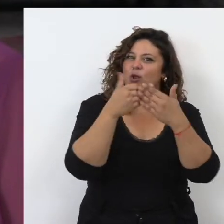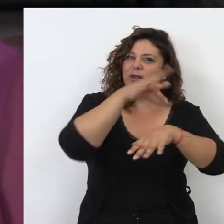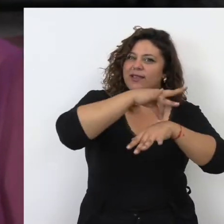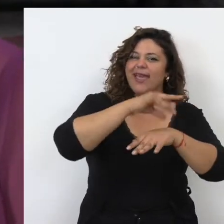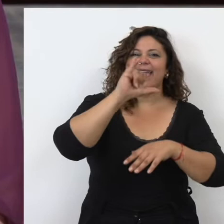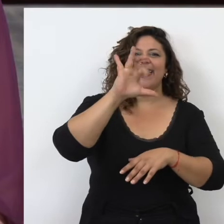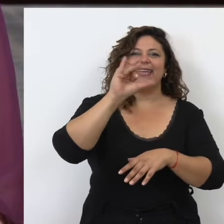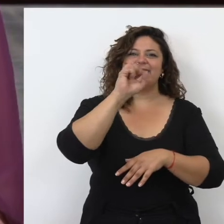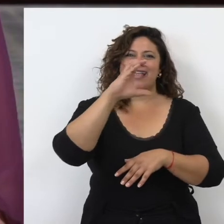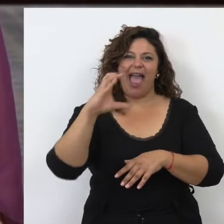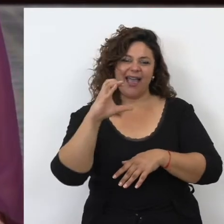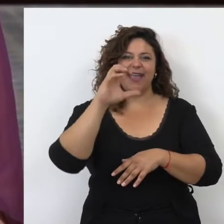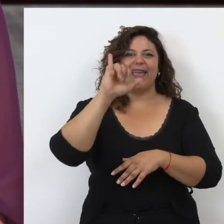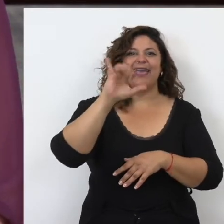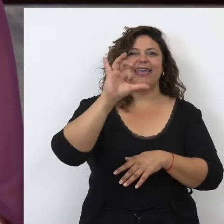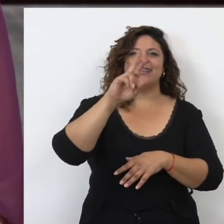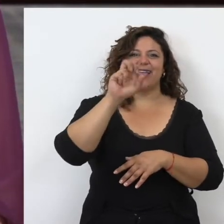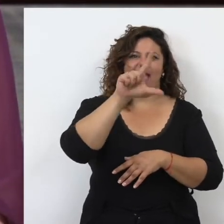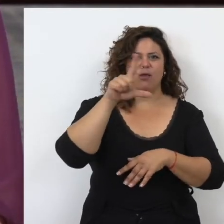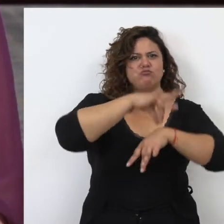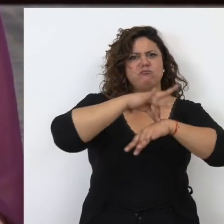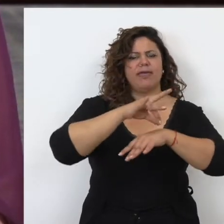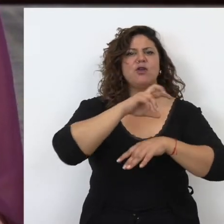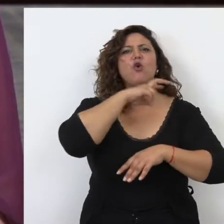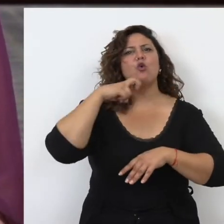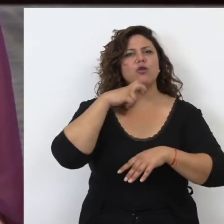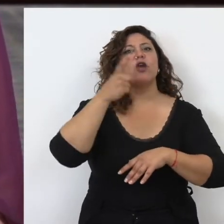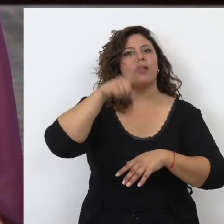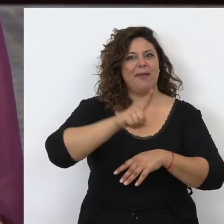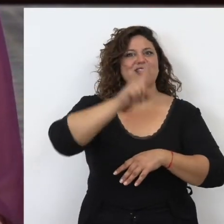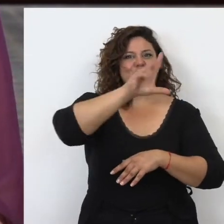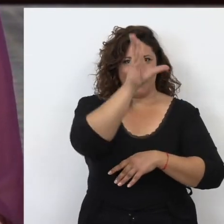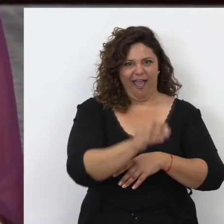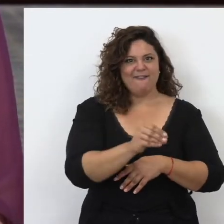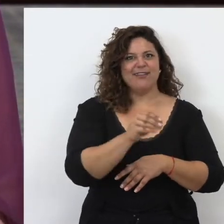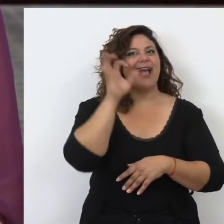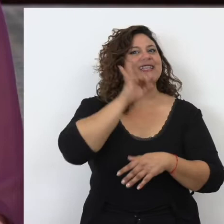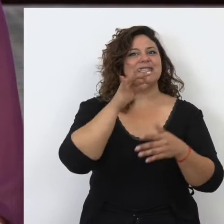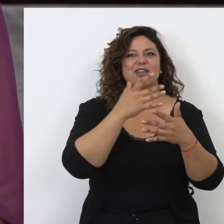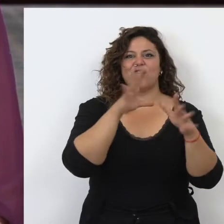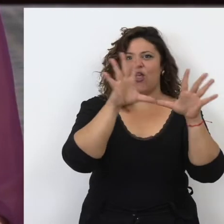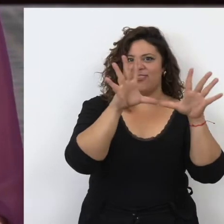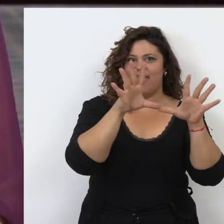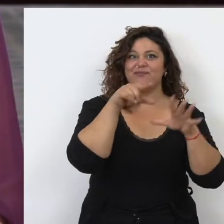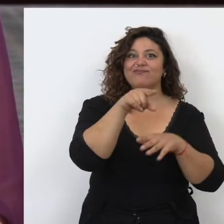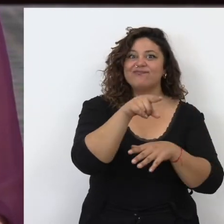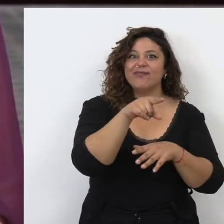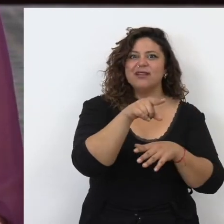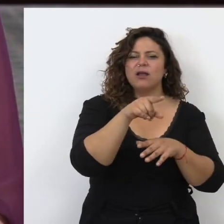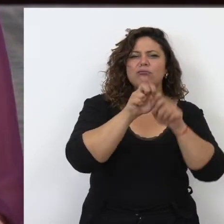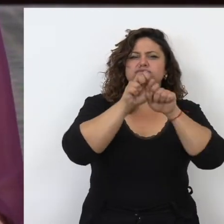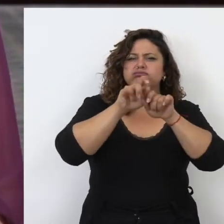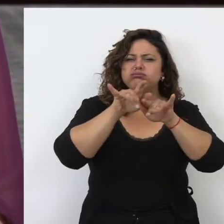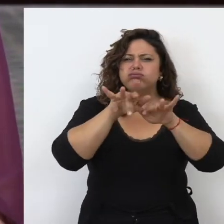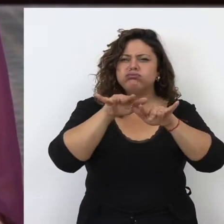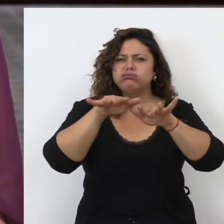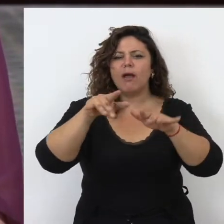medicina, de Isaac Israel y el gran médico judío del siglo X, también del norte de África. Esta obra llegó a Monte